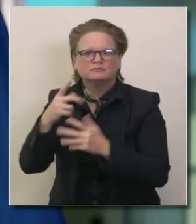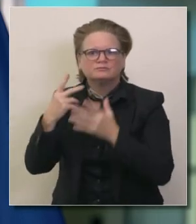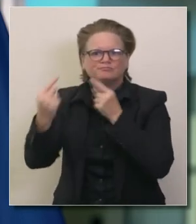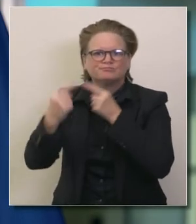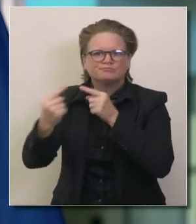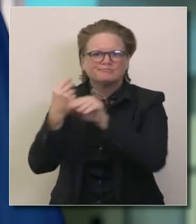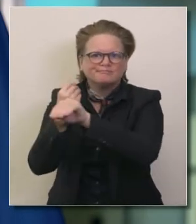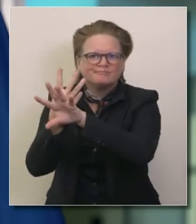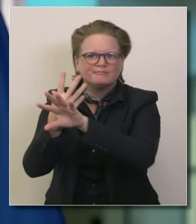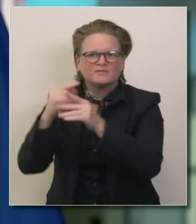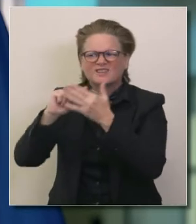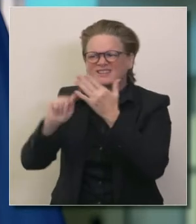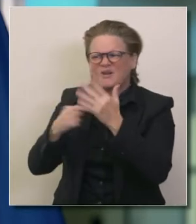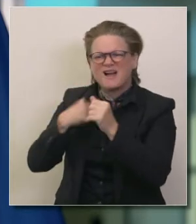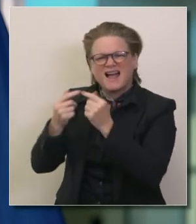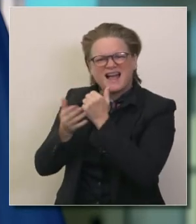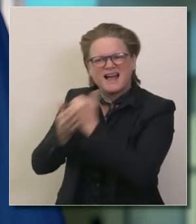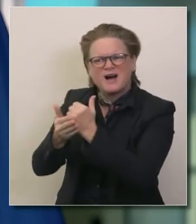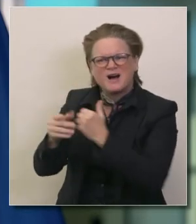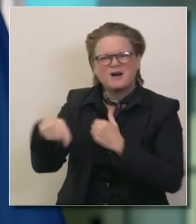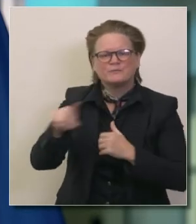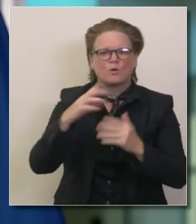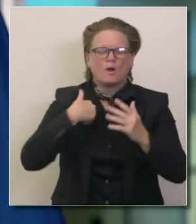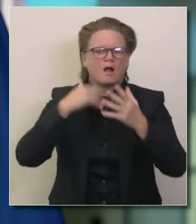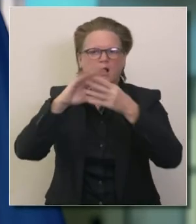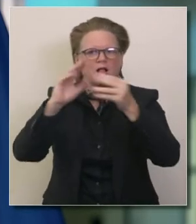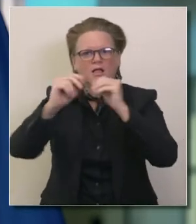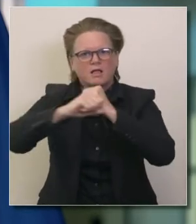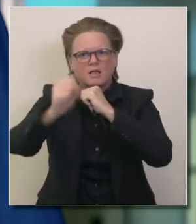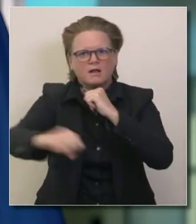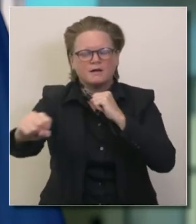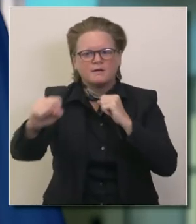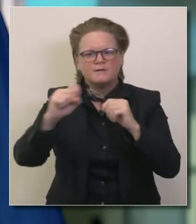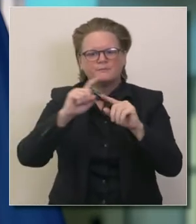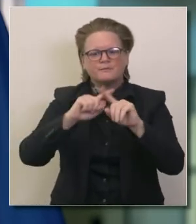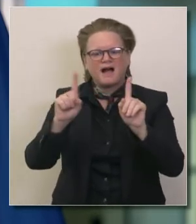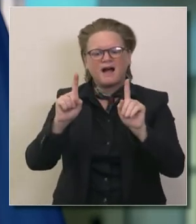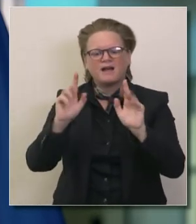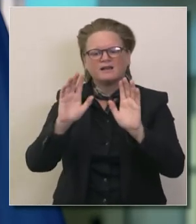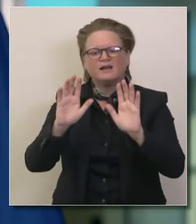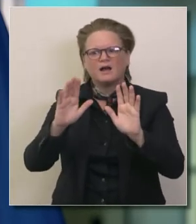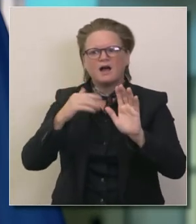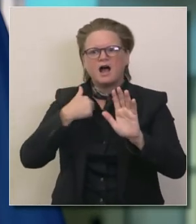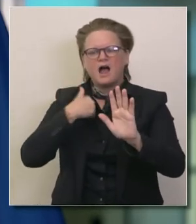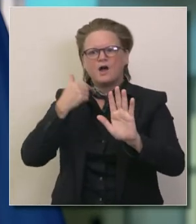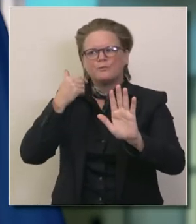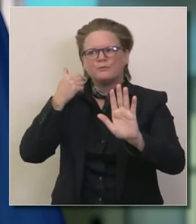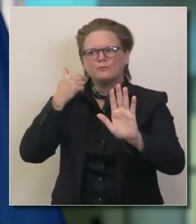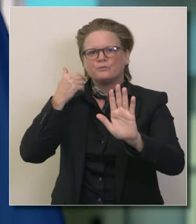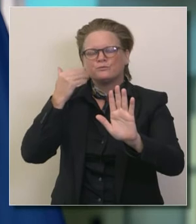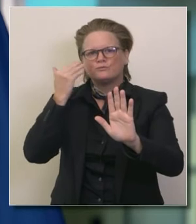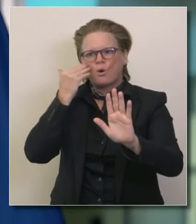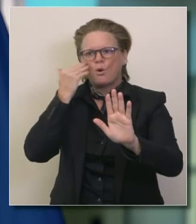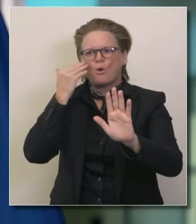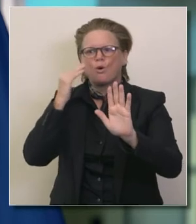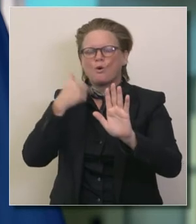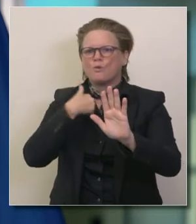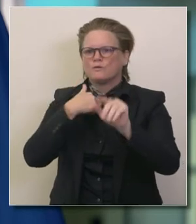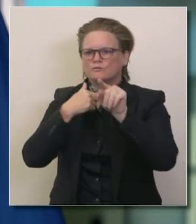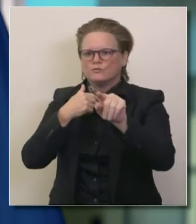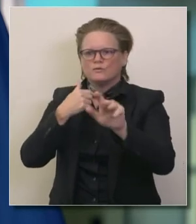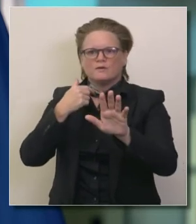extenderme tanto verbalmente y agradezco el trabajo que hace usted y espero que